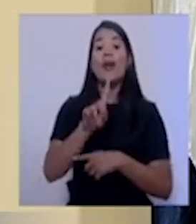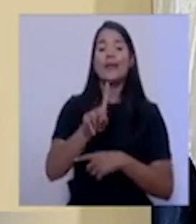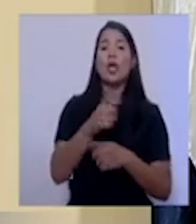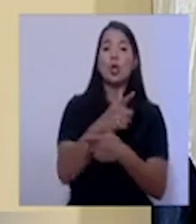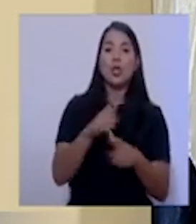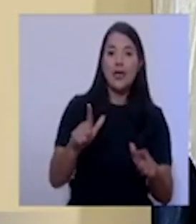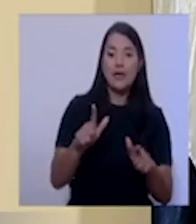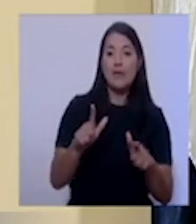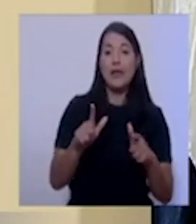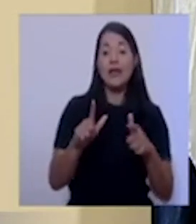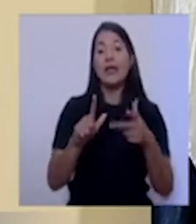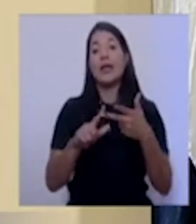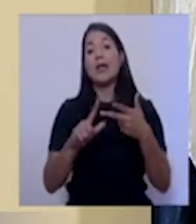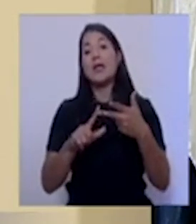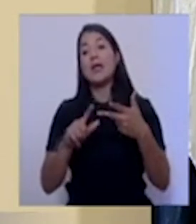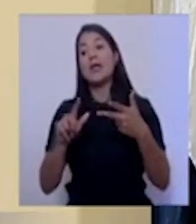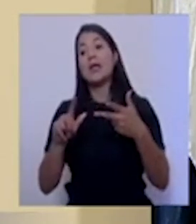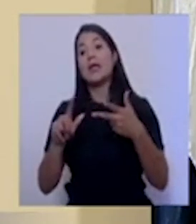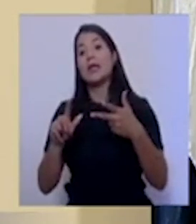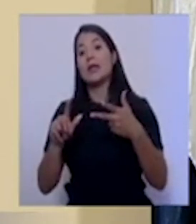y moderadas básicas 34.